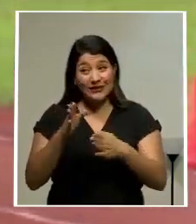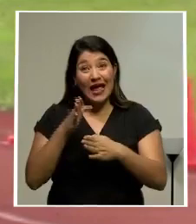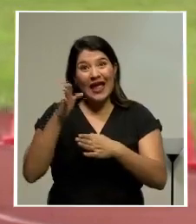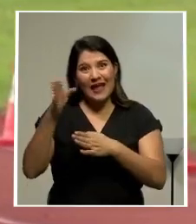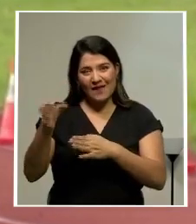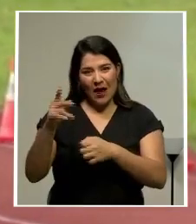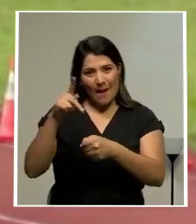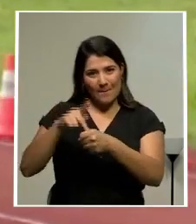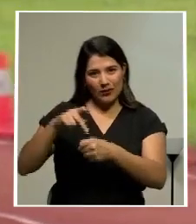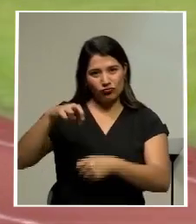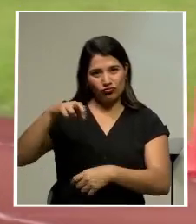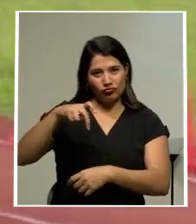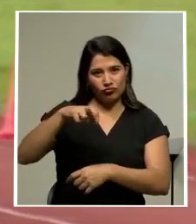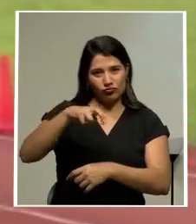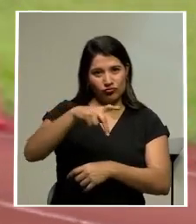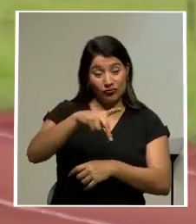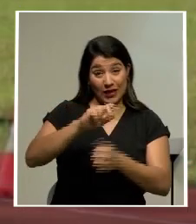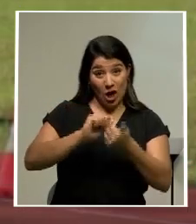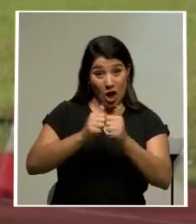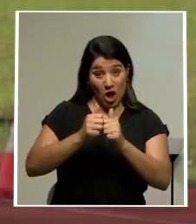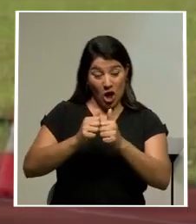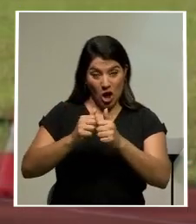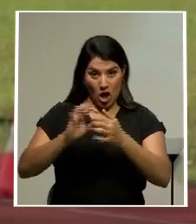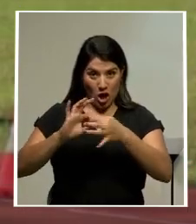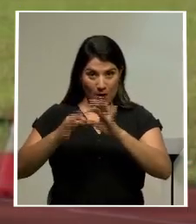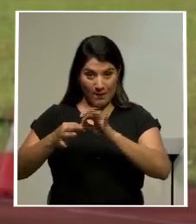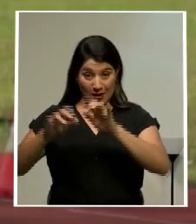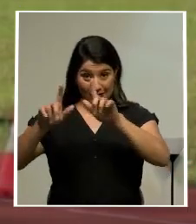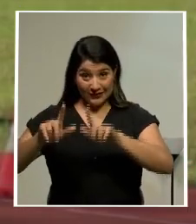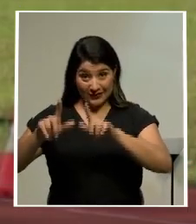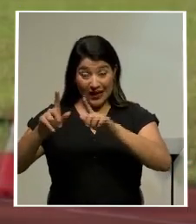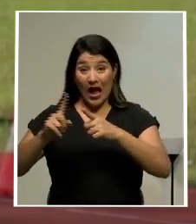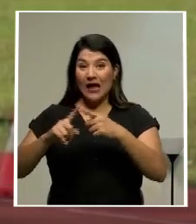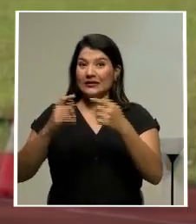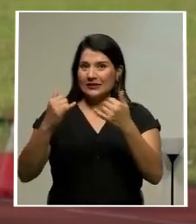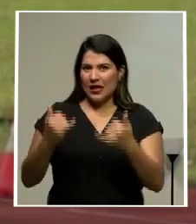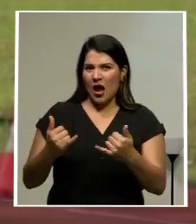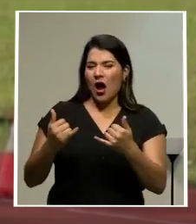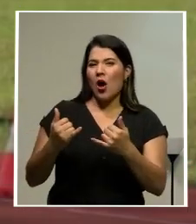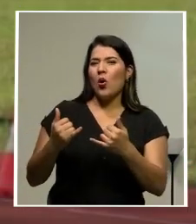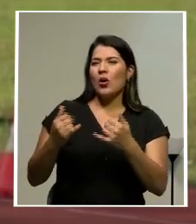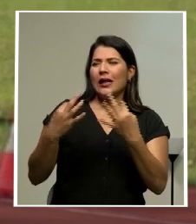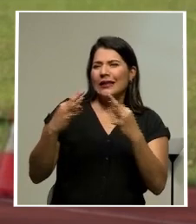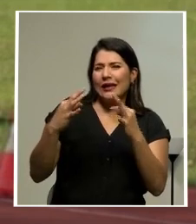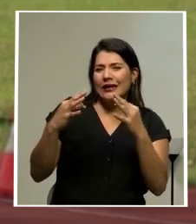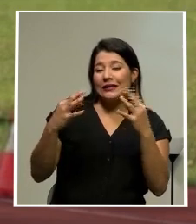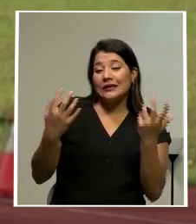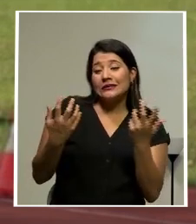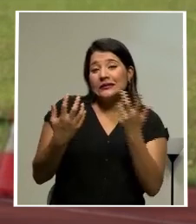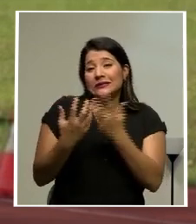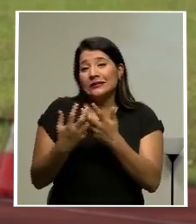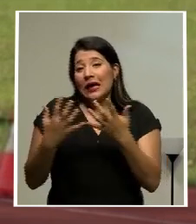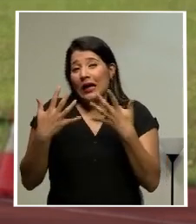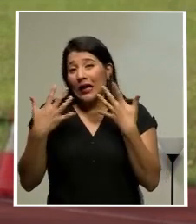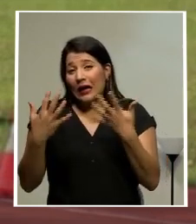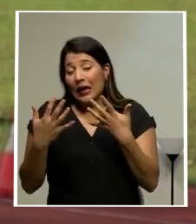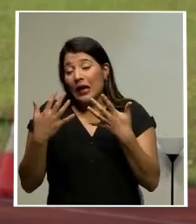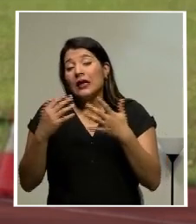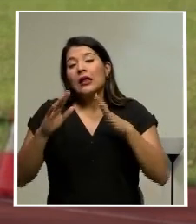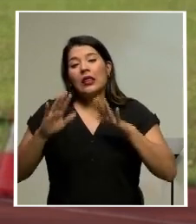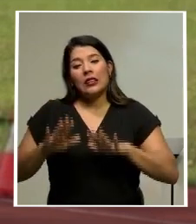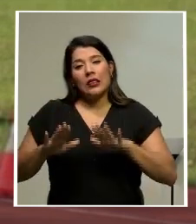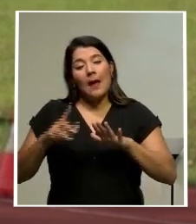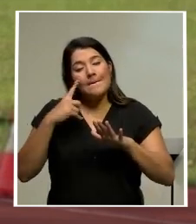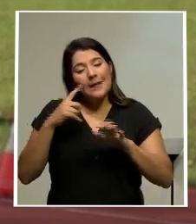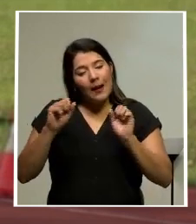prueba de la marcha en las Justas Olímpicas. Hasta el momento ha estado trabajando en su aclimatación y en bajar cargas para tener toda la energía